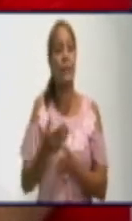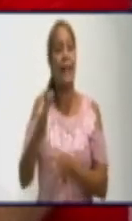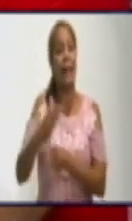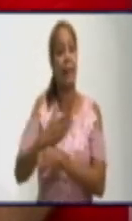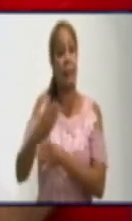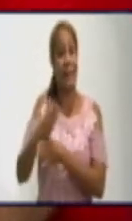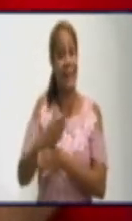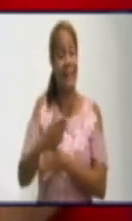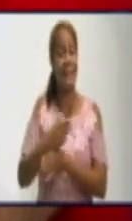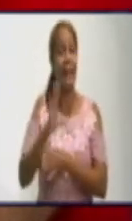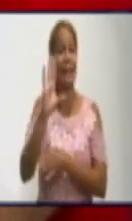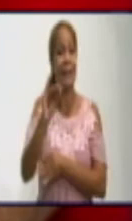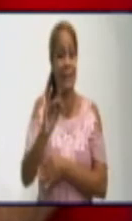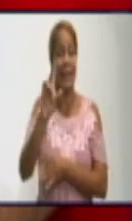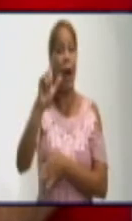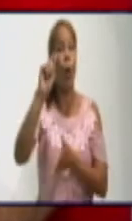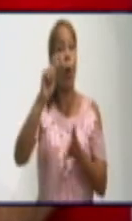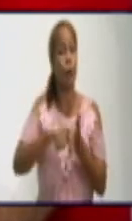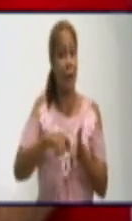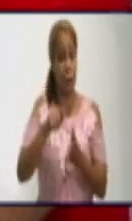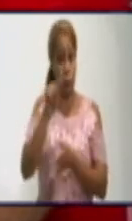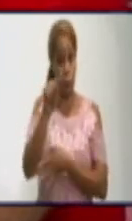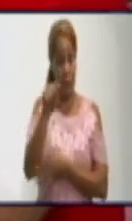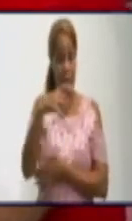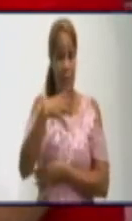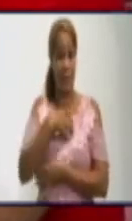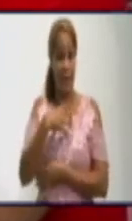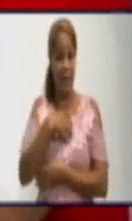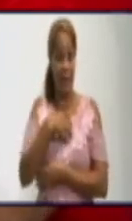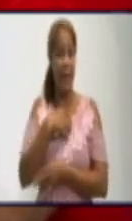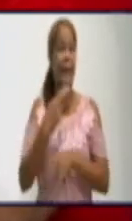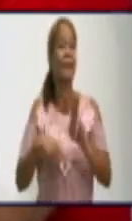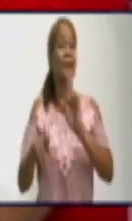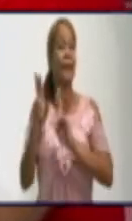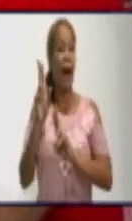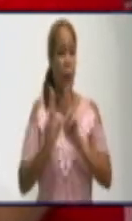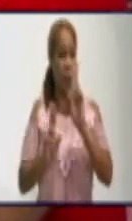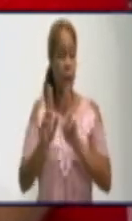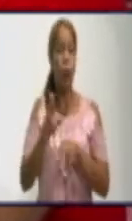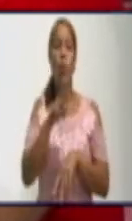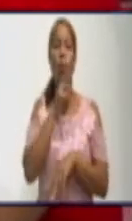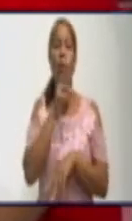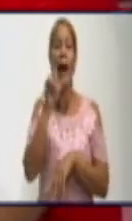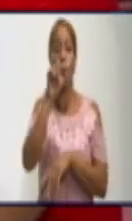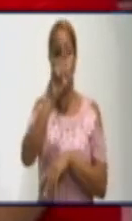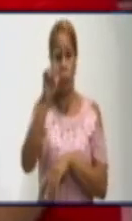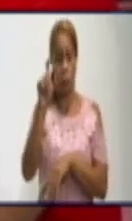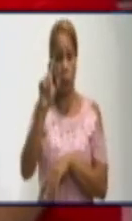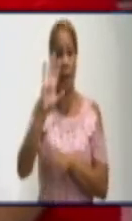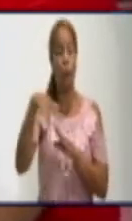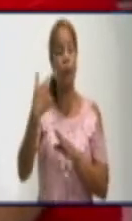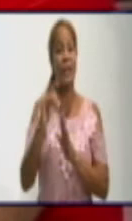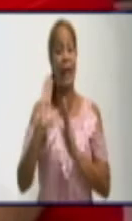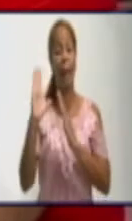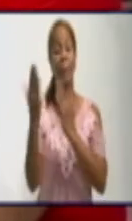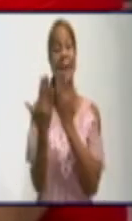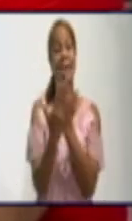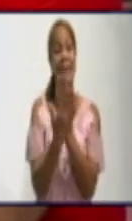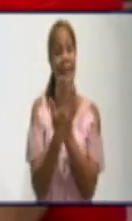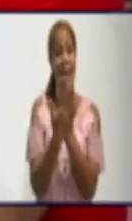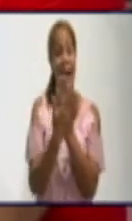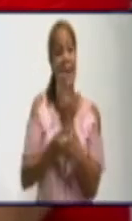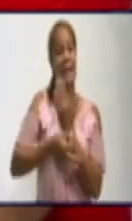el contrato en que usted tiene en su poder que le realizó con acueducto. En el anexo 1 del contrato, en la parte de atrás, se especifica el ciclo